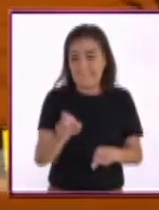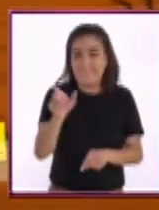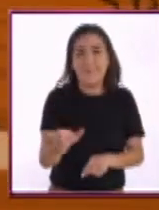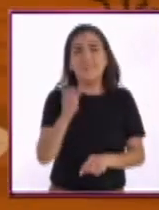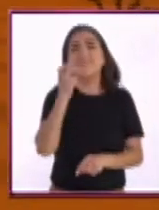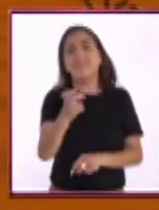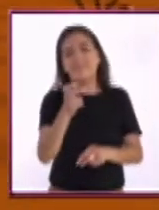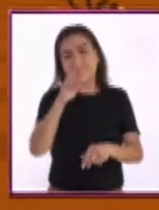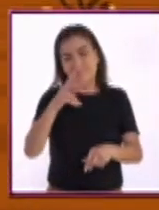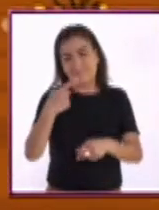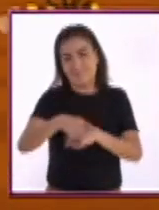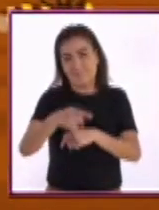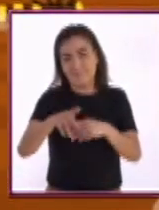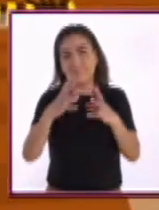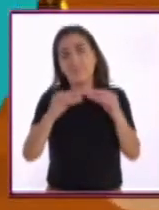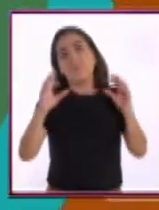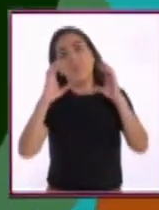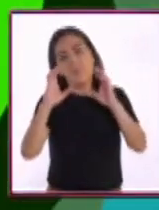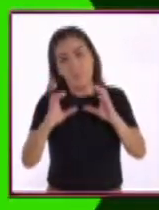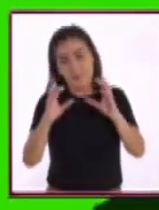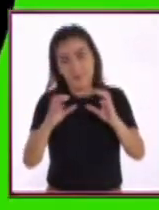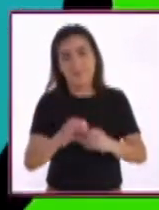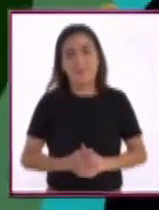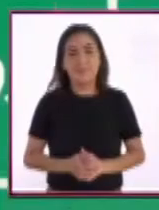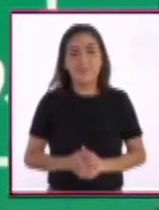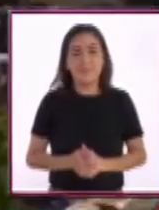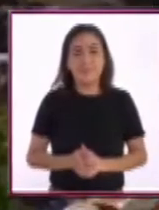extinción. Cuidemos a las abejas.